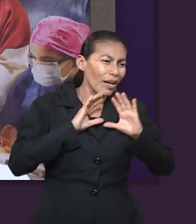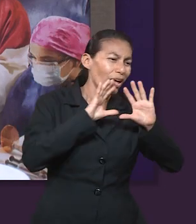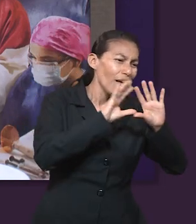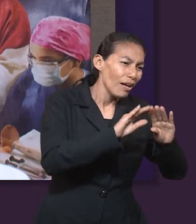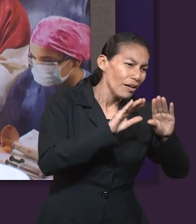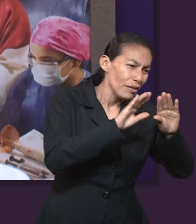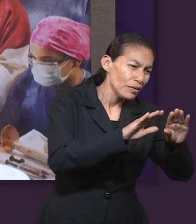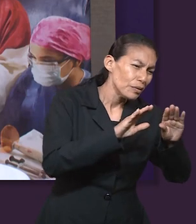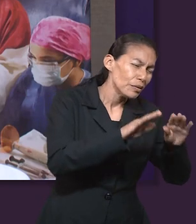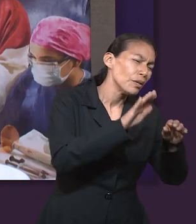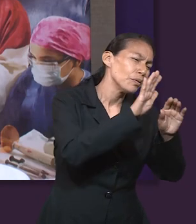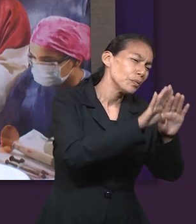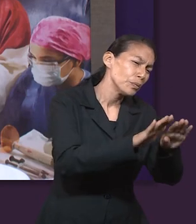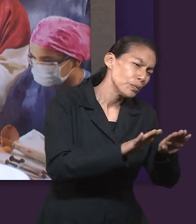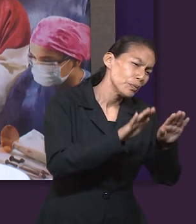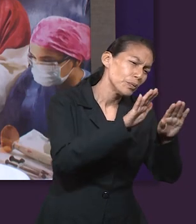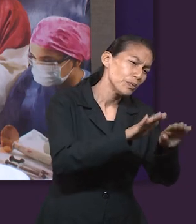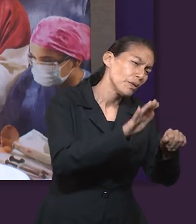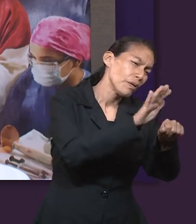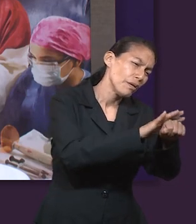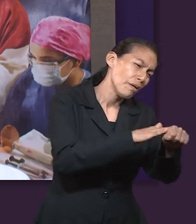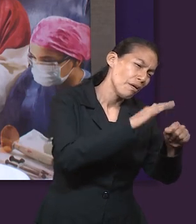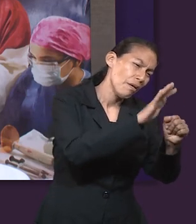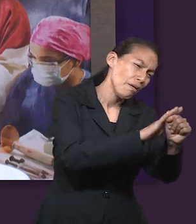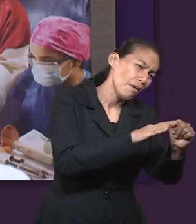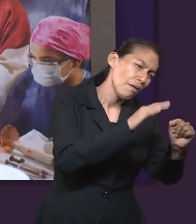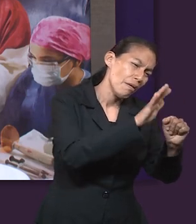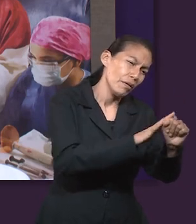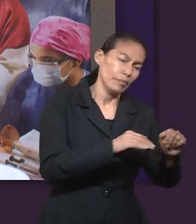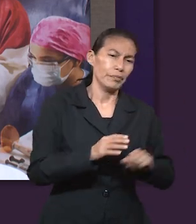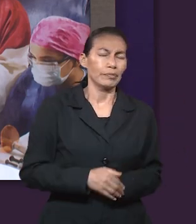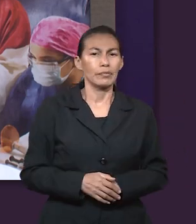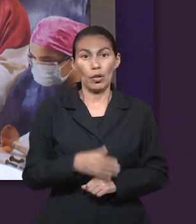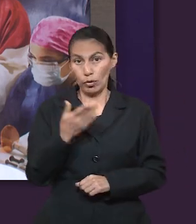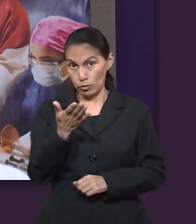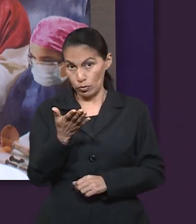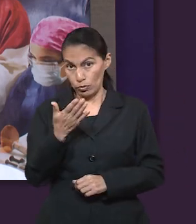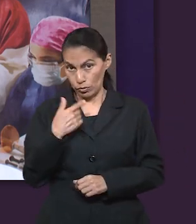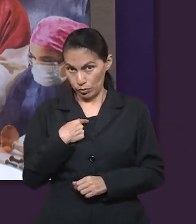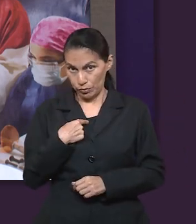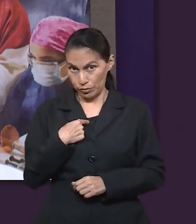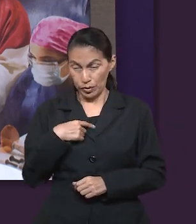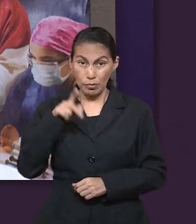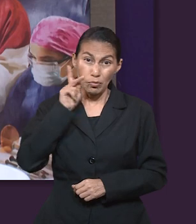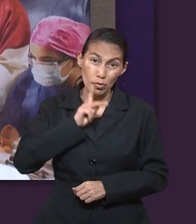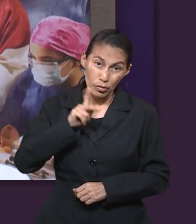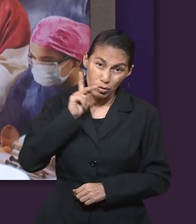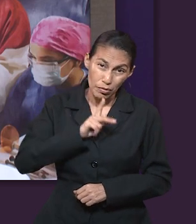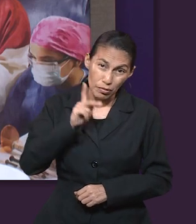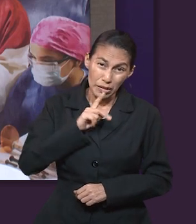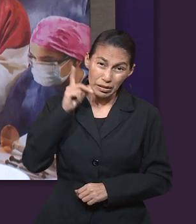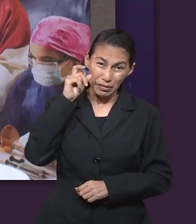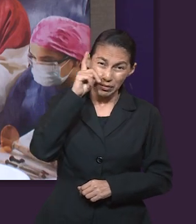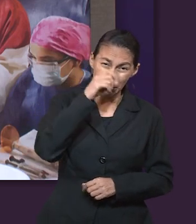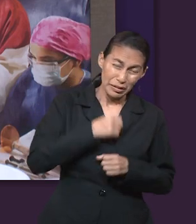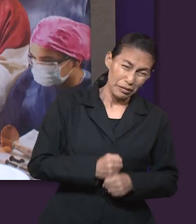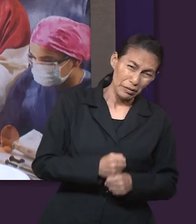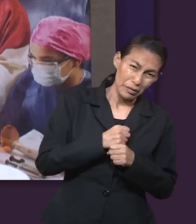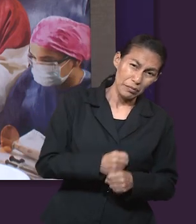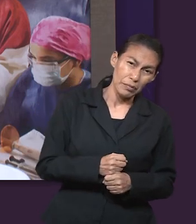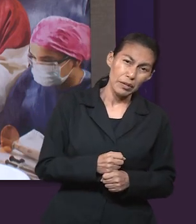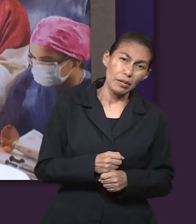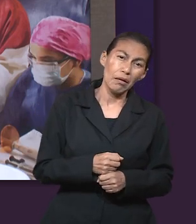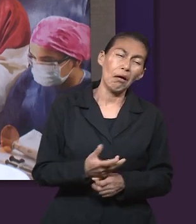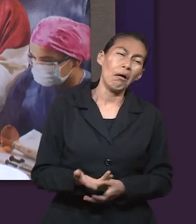receta que nos da Pablo es cuando enfrentes sus luchas no digas pobrecito yo, ay Dios no me quiere, ay